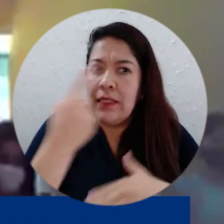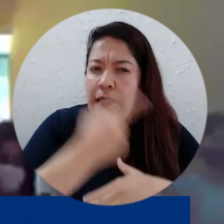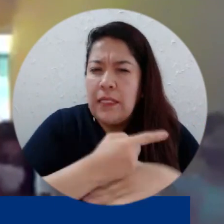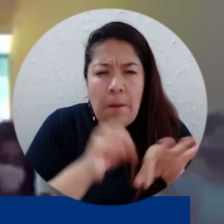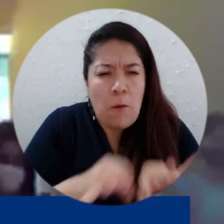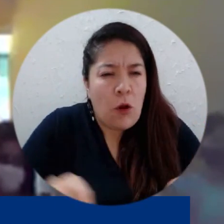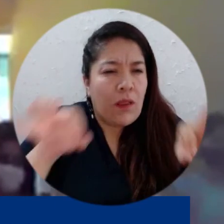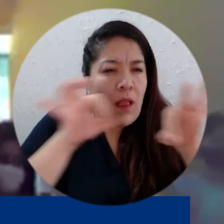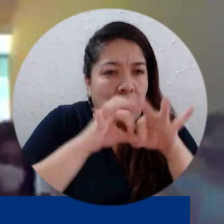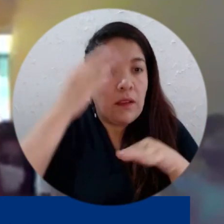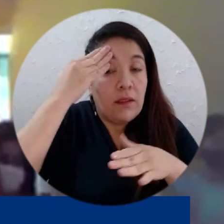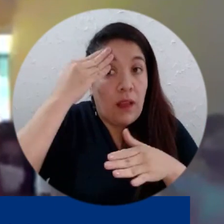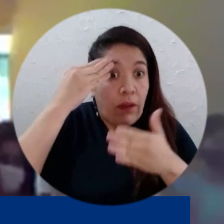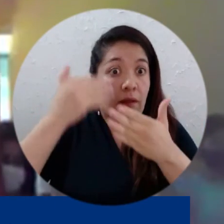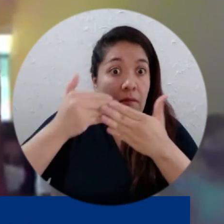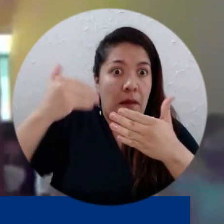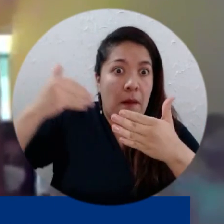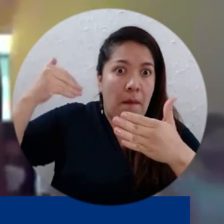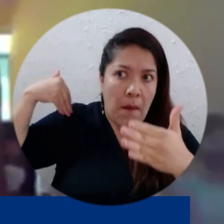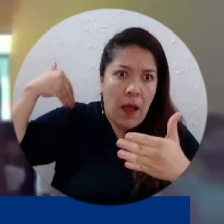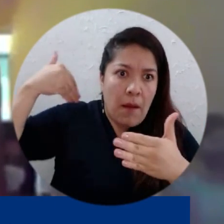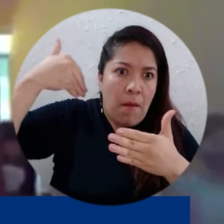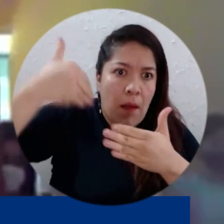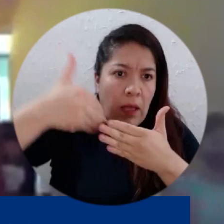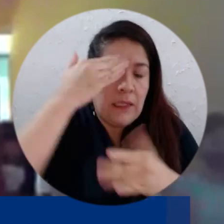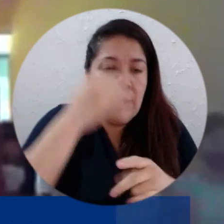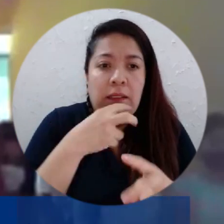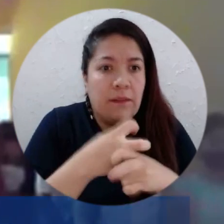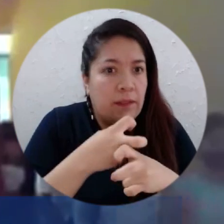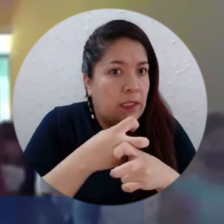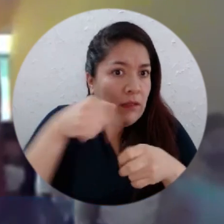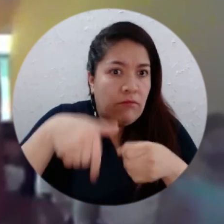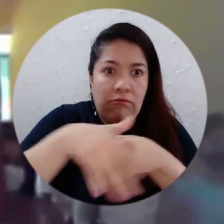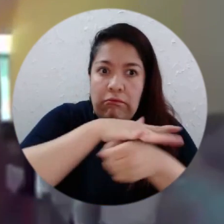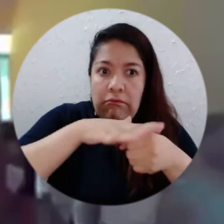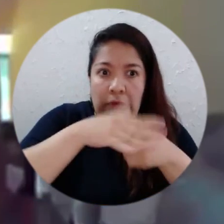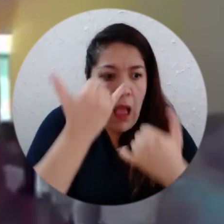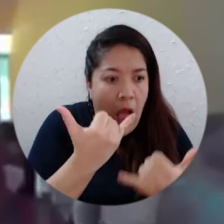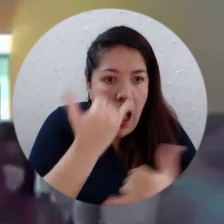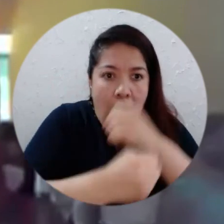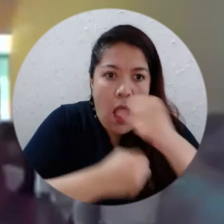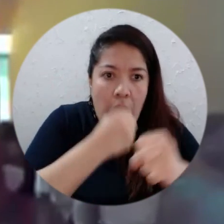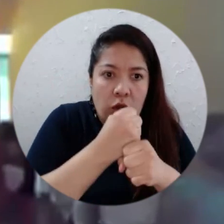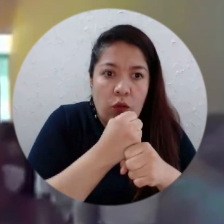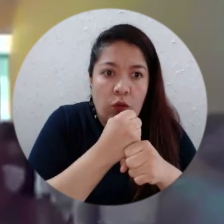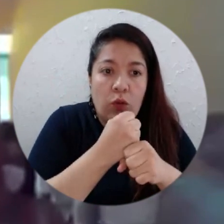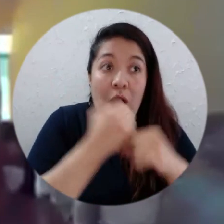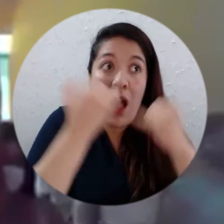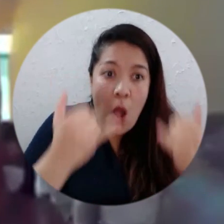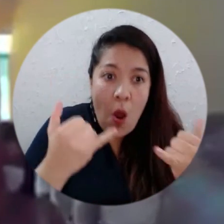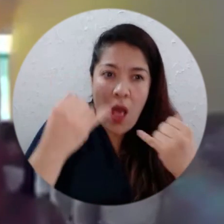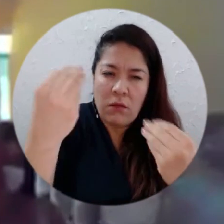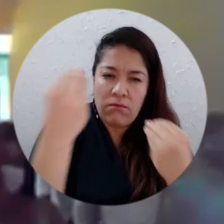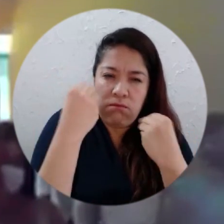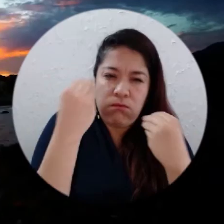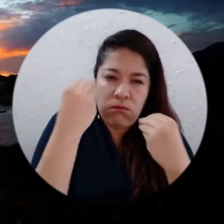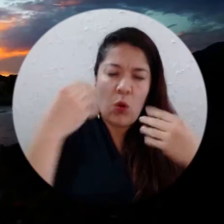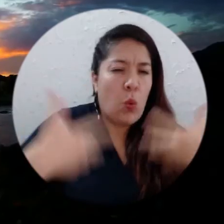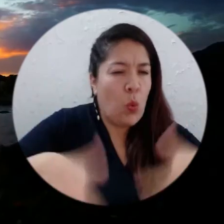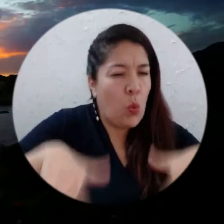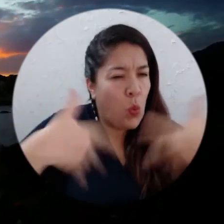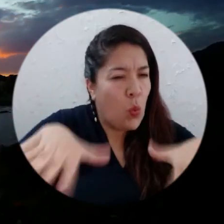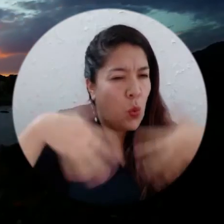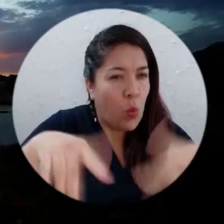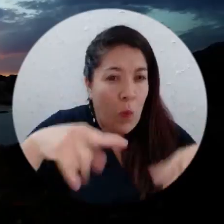porque a pesar de todas las dificultades que hemos tenido durante este año hemos logrado una meta más hoy